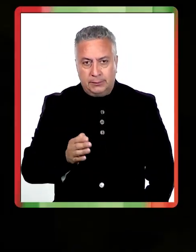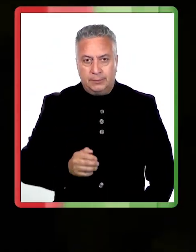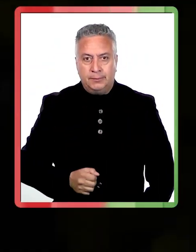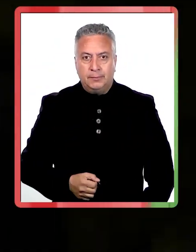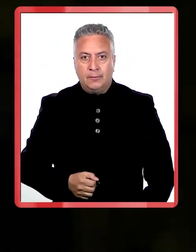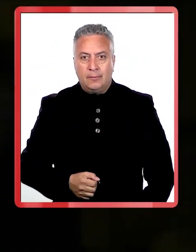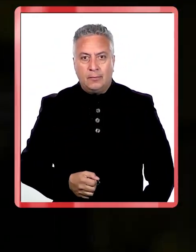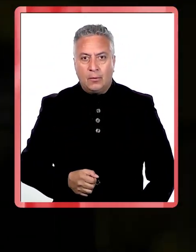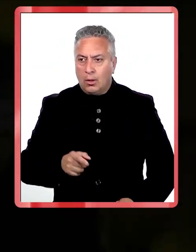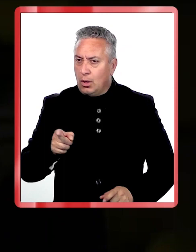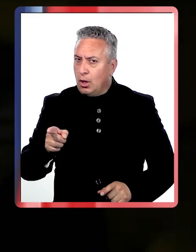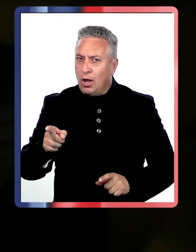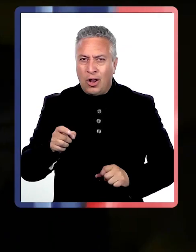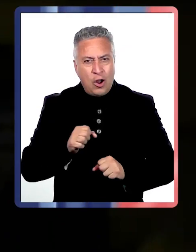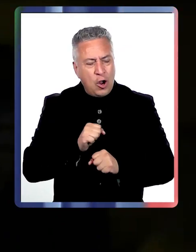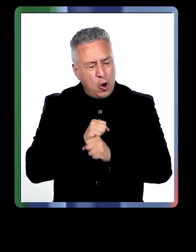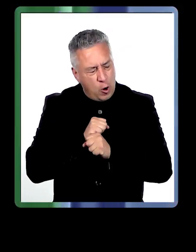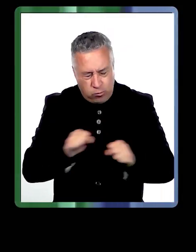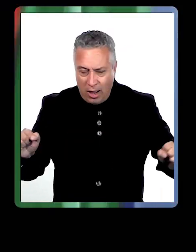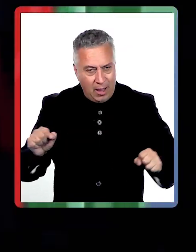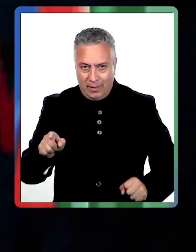no puedes dudar.